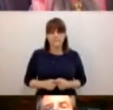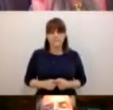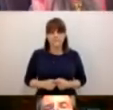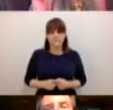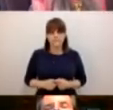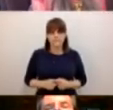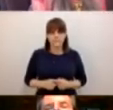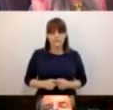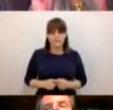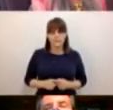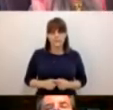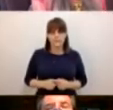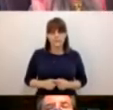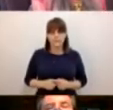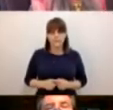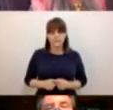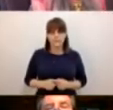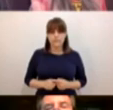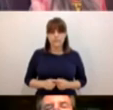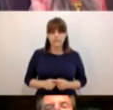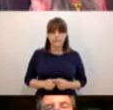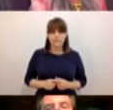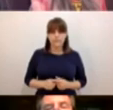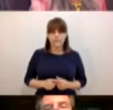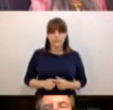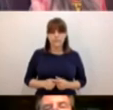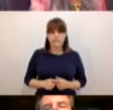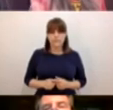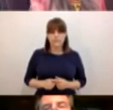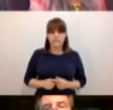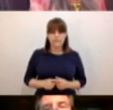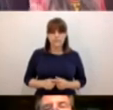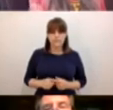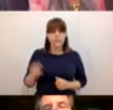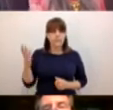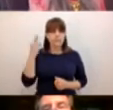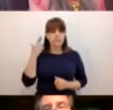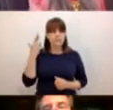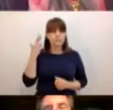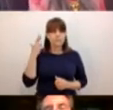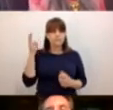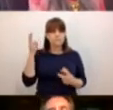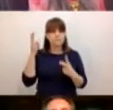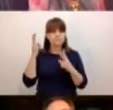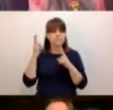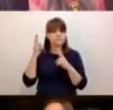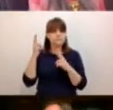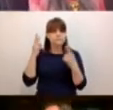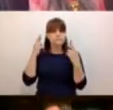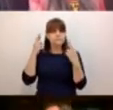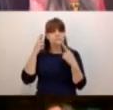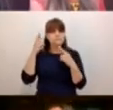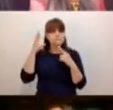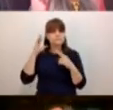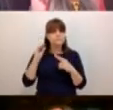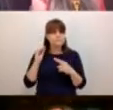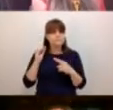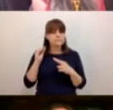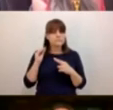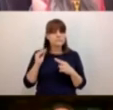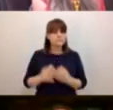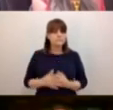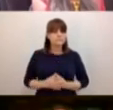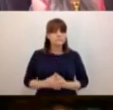que solamente tenemos, ya ven que en los programas de